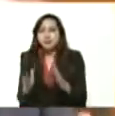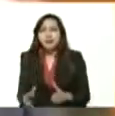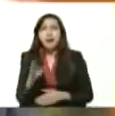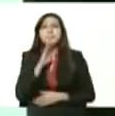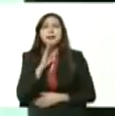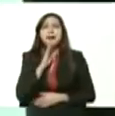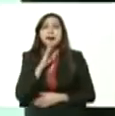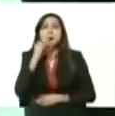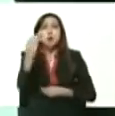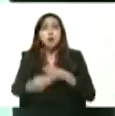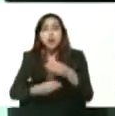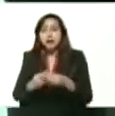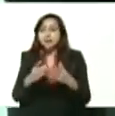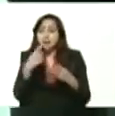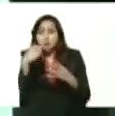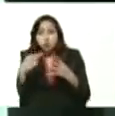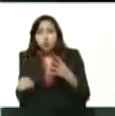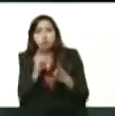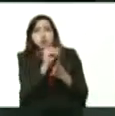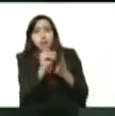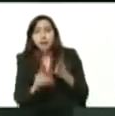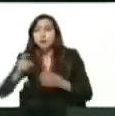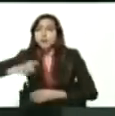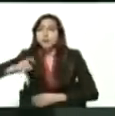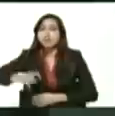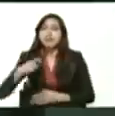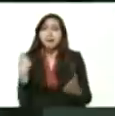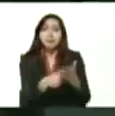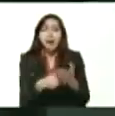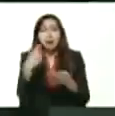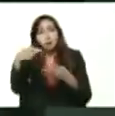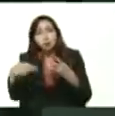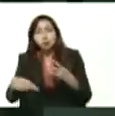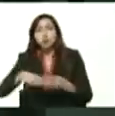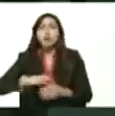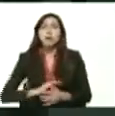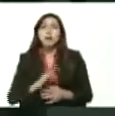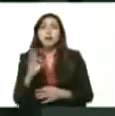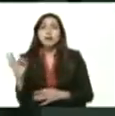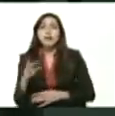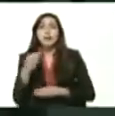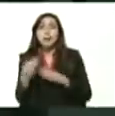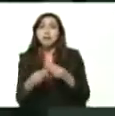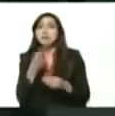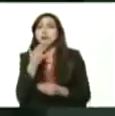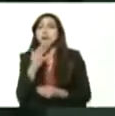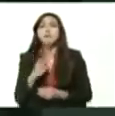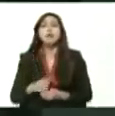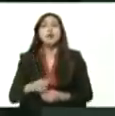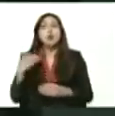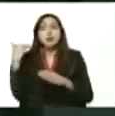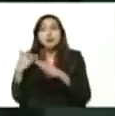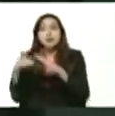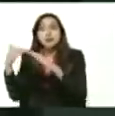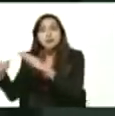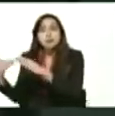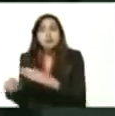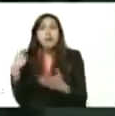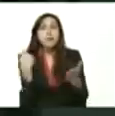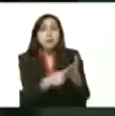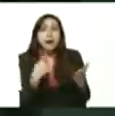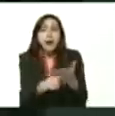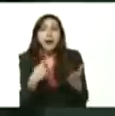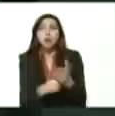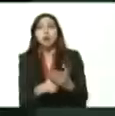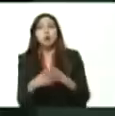hacer las operaciones de uso más frecuente que hacen en el día a día como lo son las transferencias como lo es el pago clave